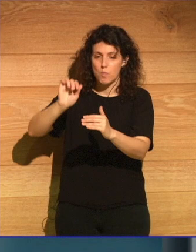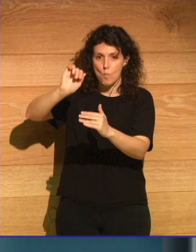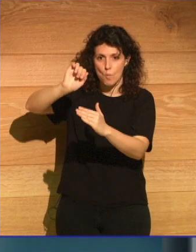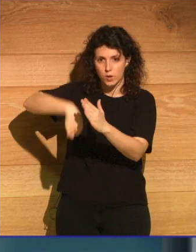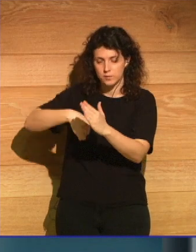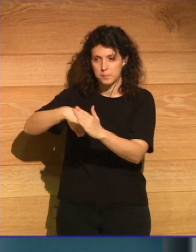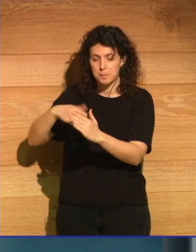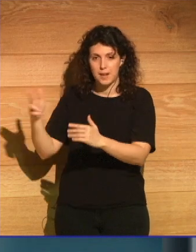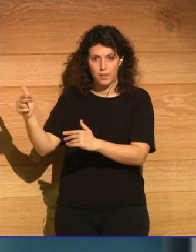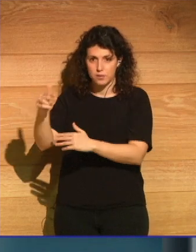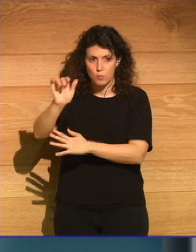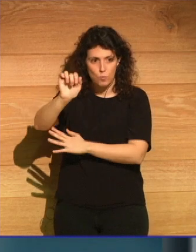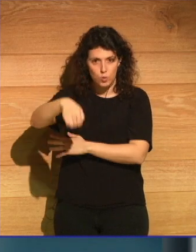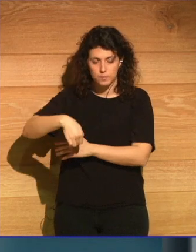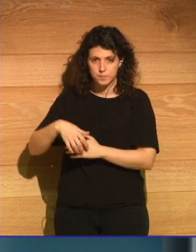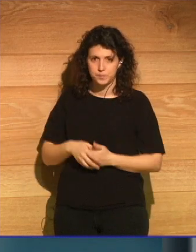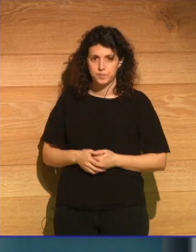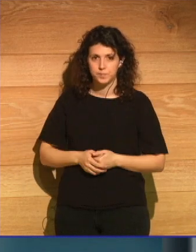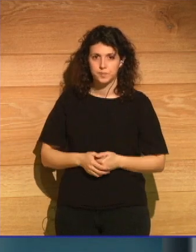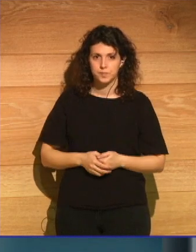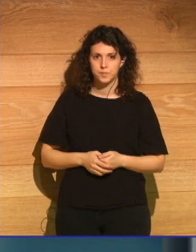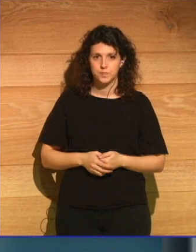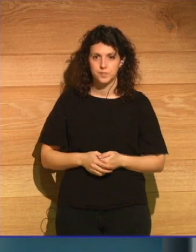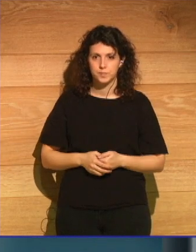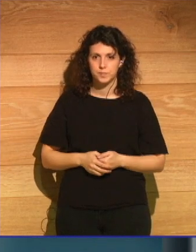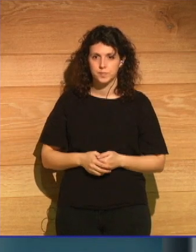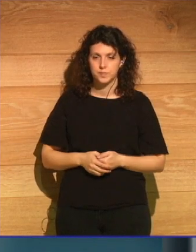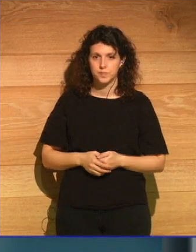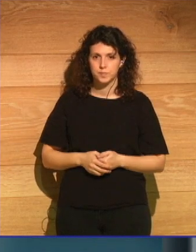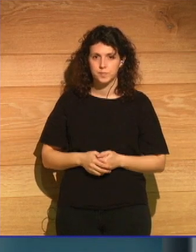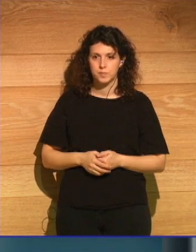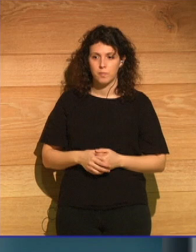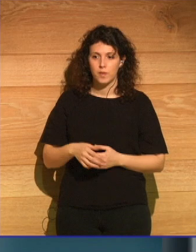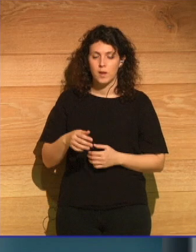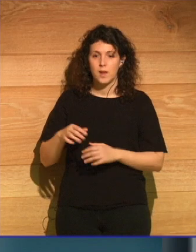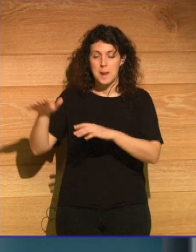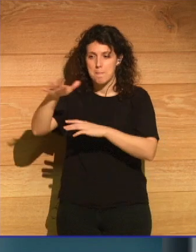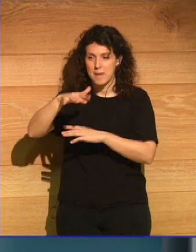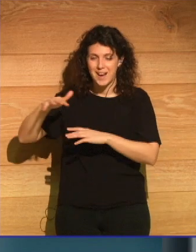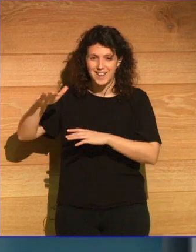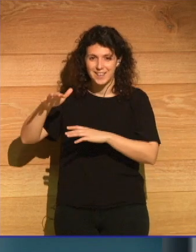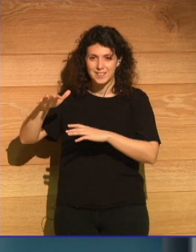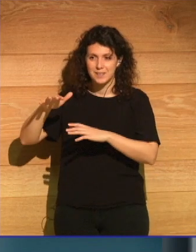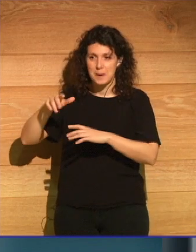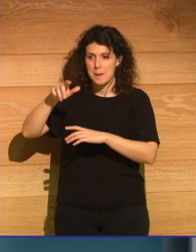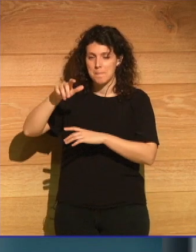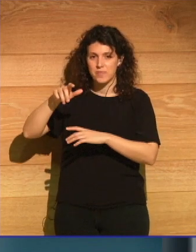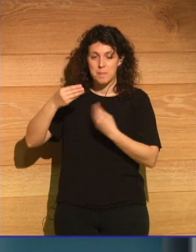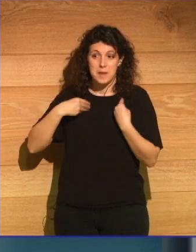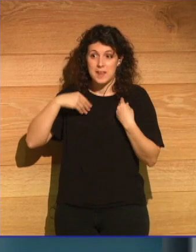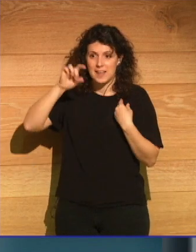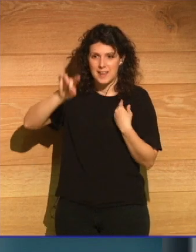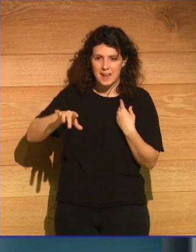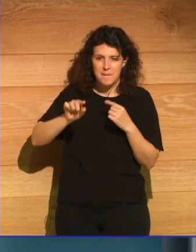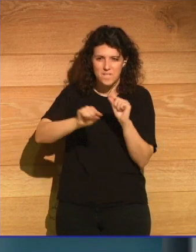y solamente puedan habitar los mares ciertas bacterias y